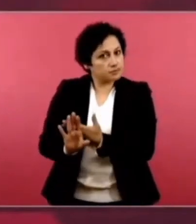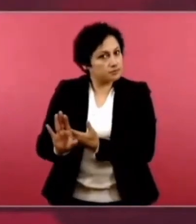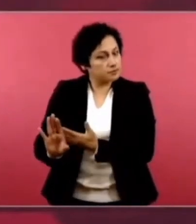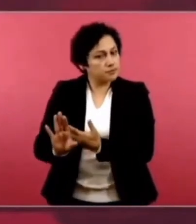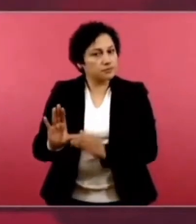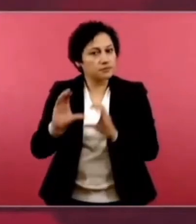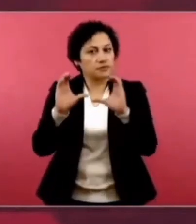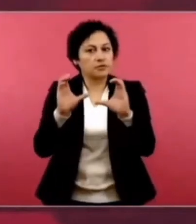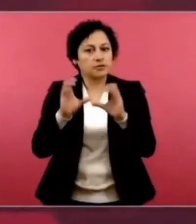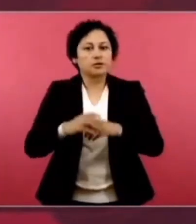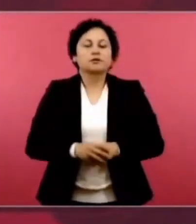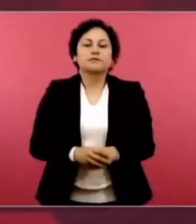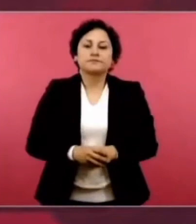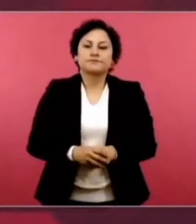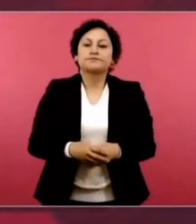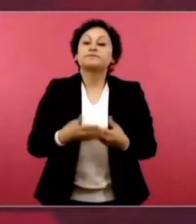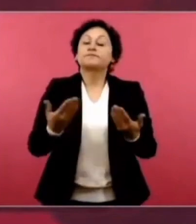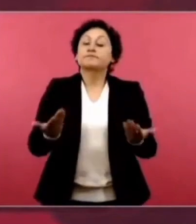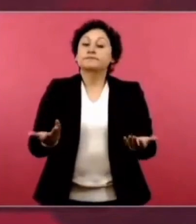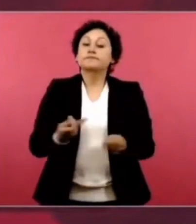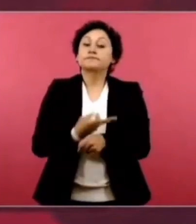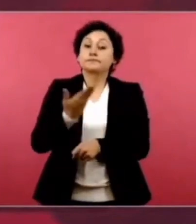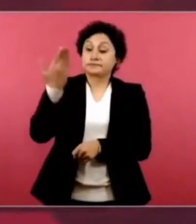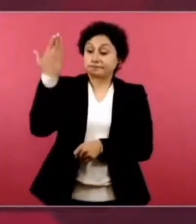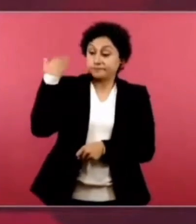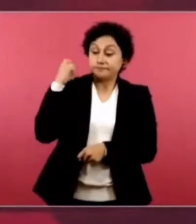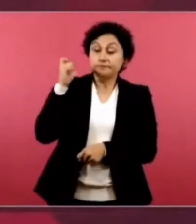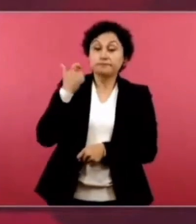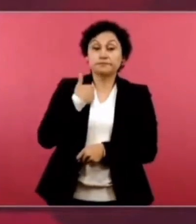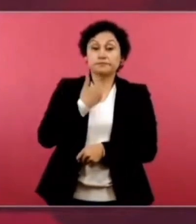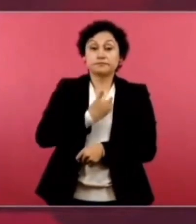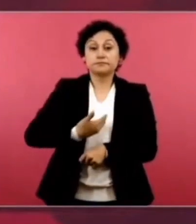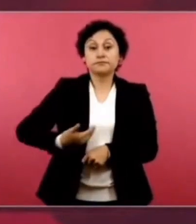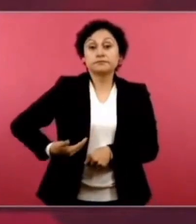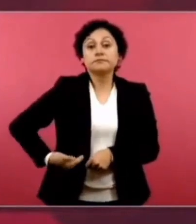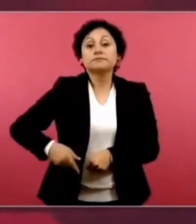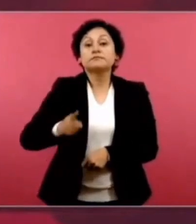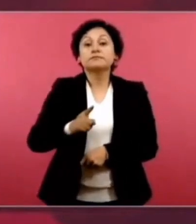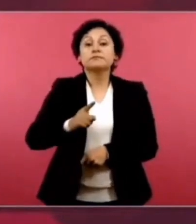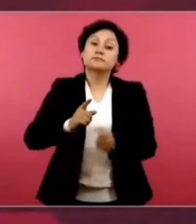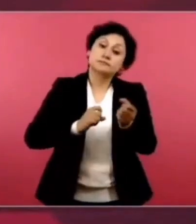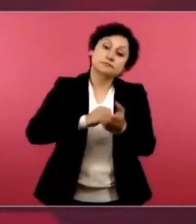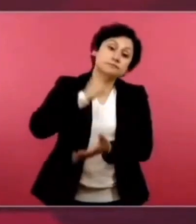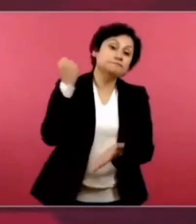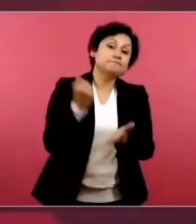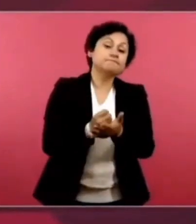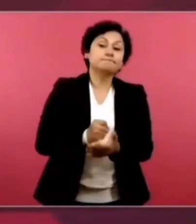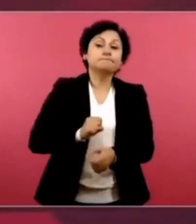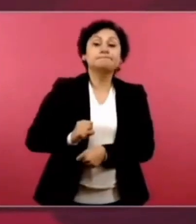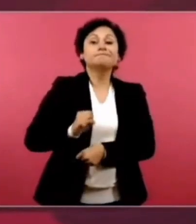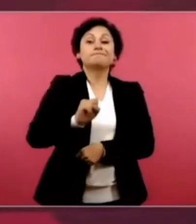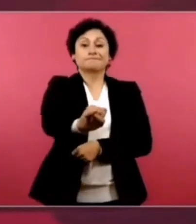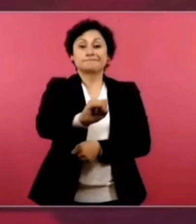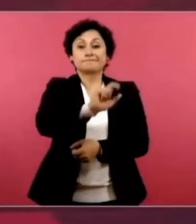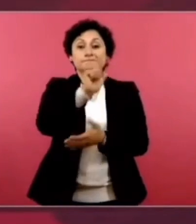se aprobó la reforma energética y entregaron 110 contratos